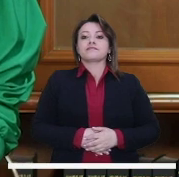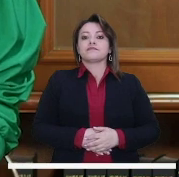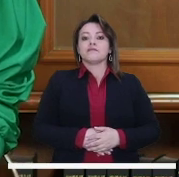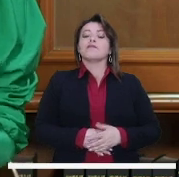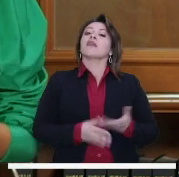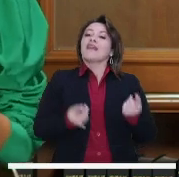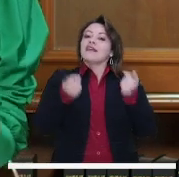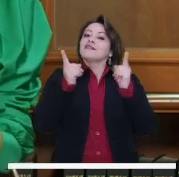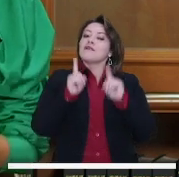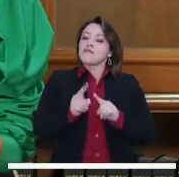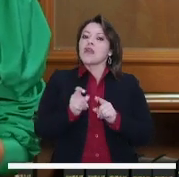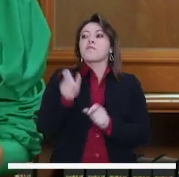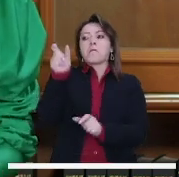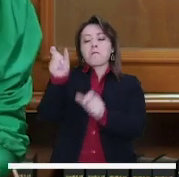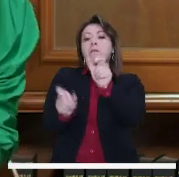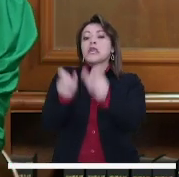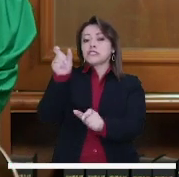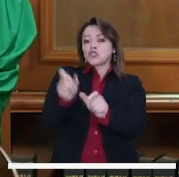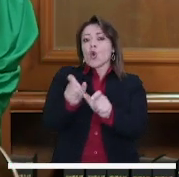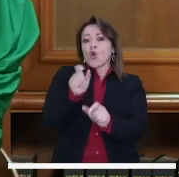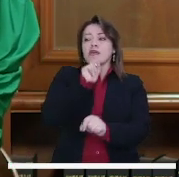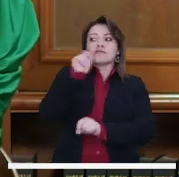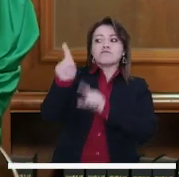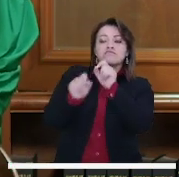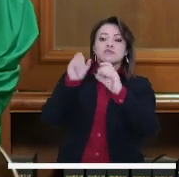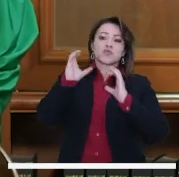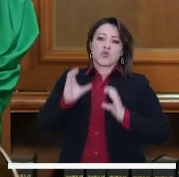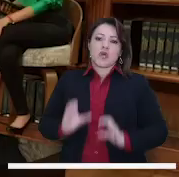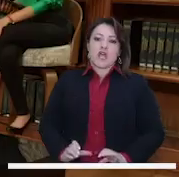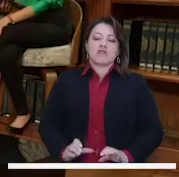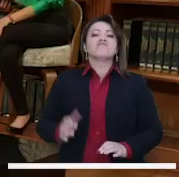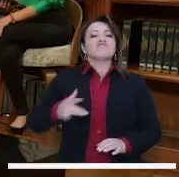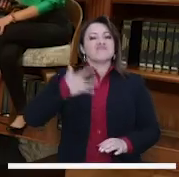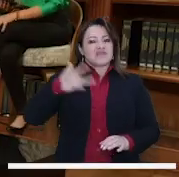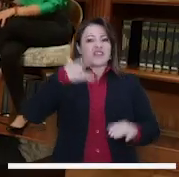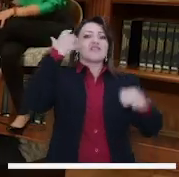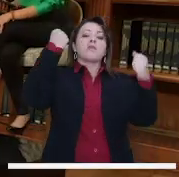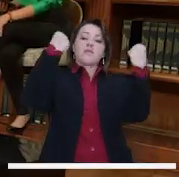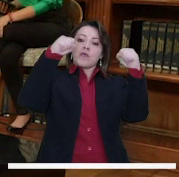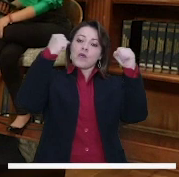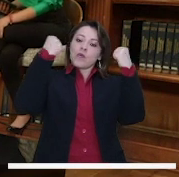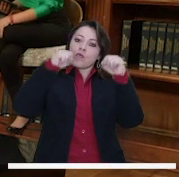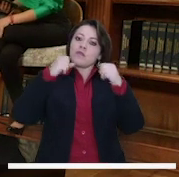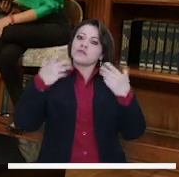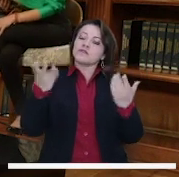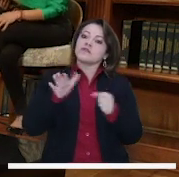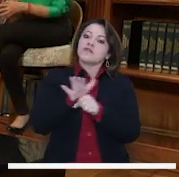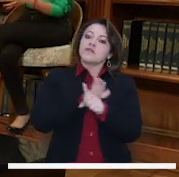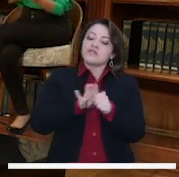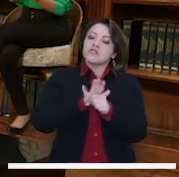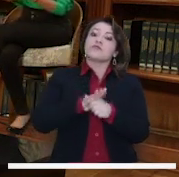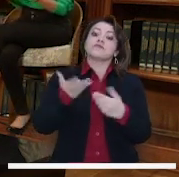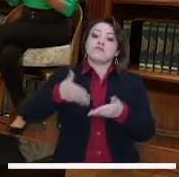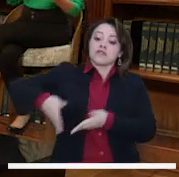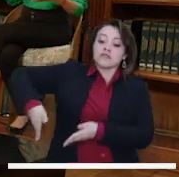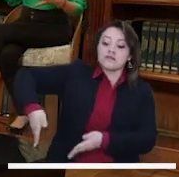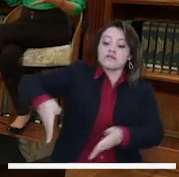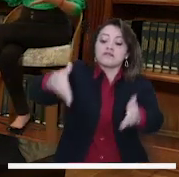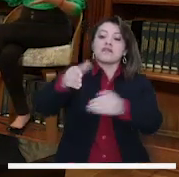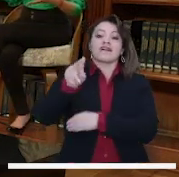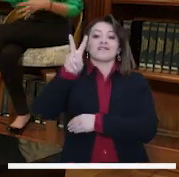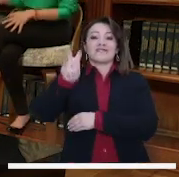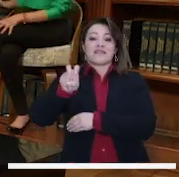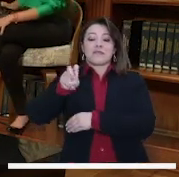concejal. Nosotros hemos conversado también con las personas y nos han manifestado esa preocupación que existe en cuanto a que el